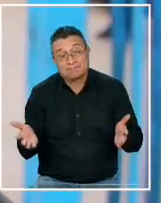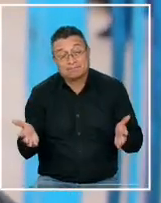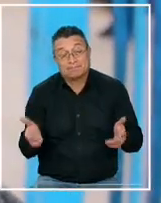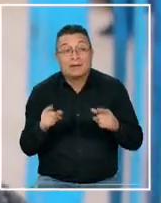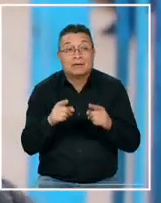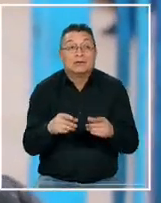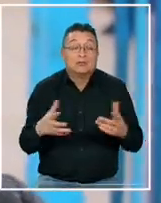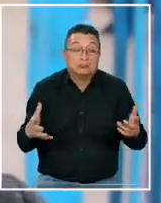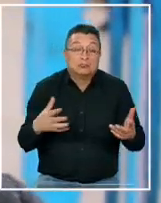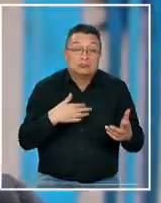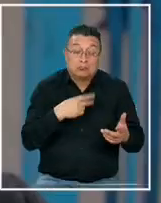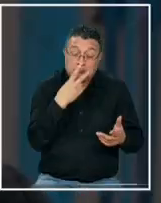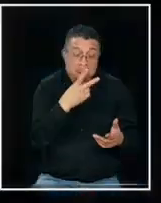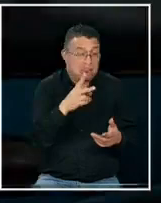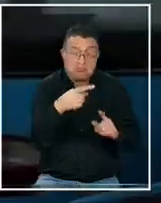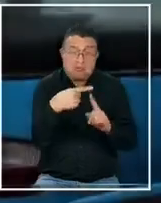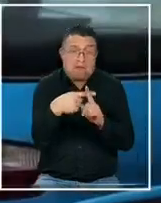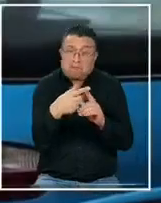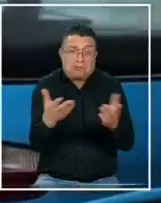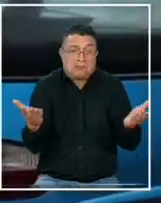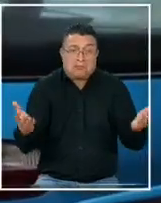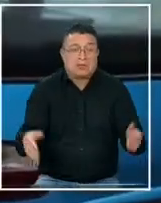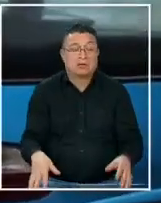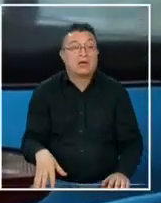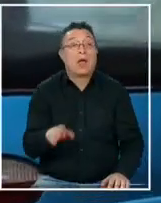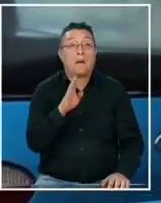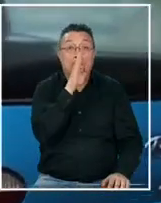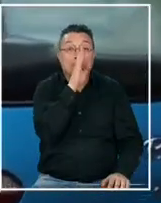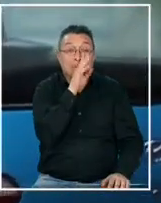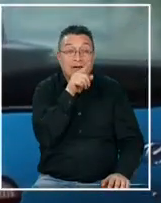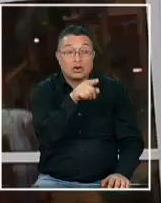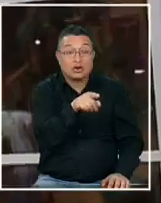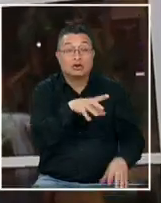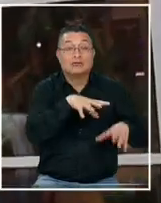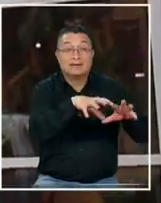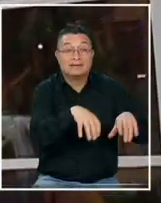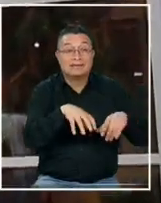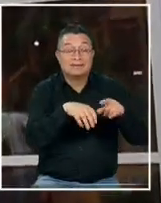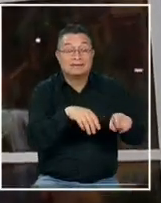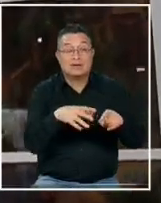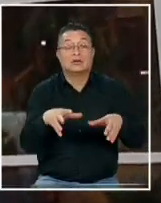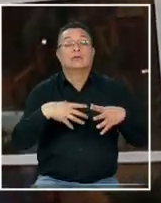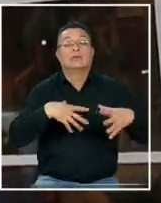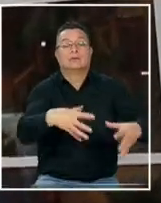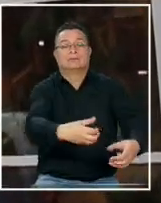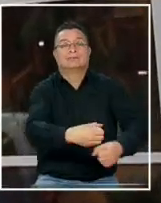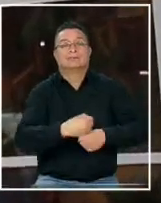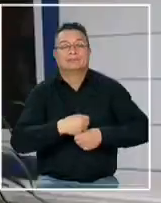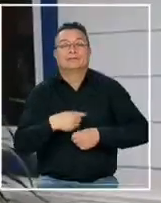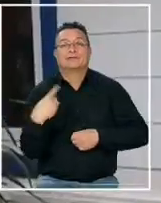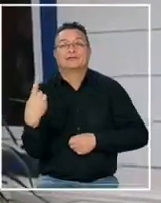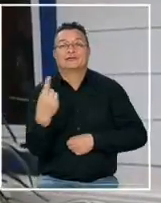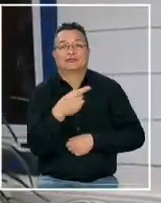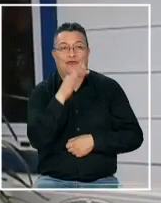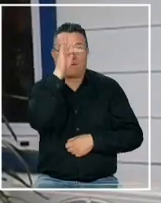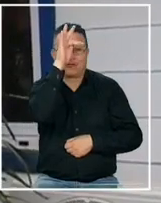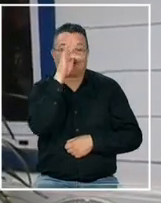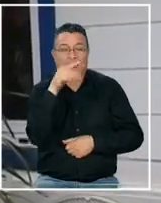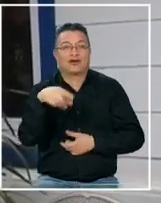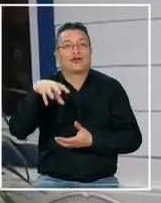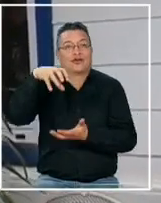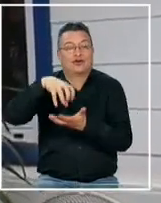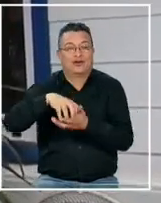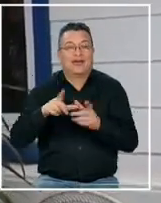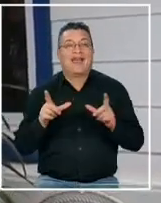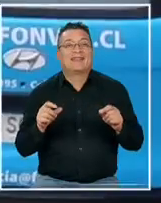no sé lo encuentro lo hable el perro en cuestión es una mascota que fue adoptada por los pacientes y funcionarios de la